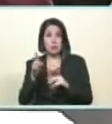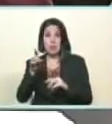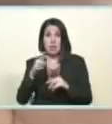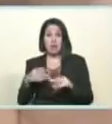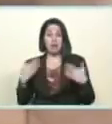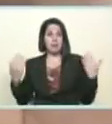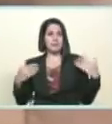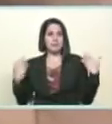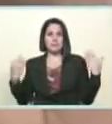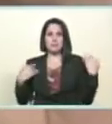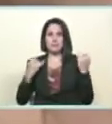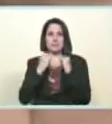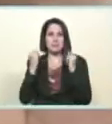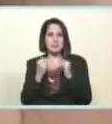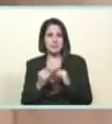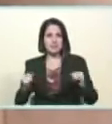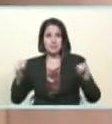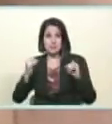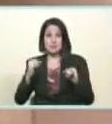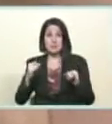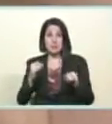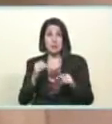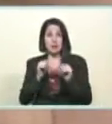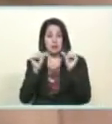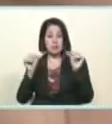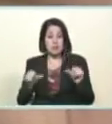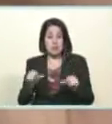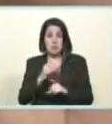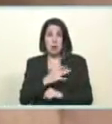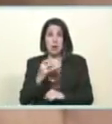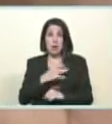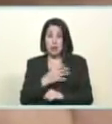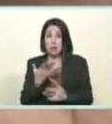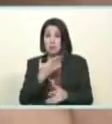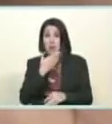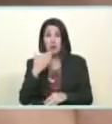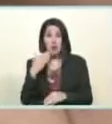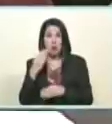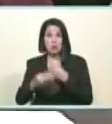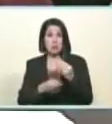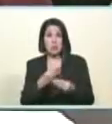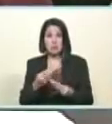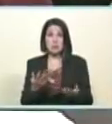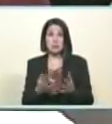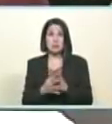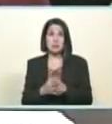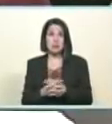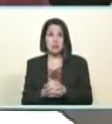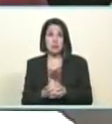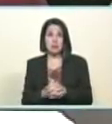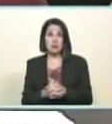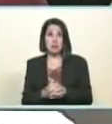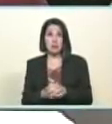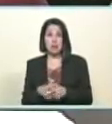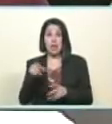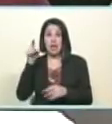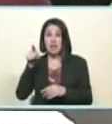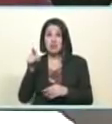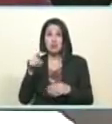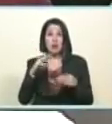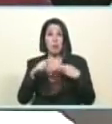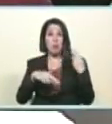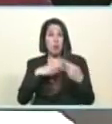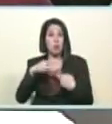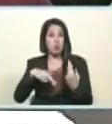gran felicidad saber que el sistema de carnet de la patria va agarrando cuerpo forma fuerza esta es la gran revolución